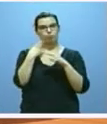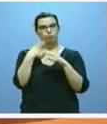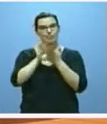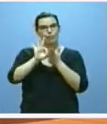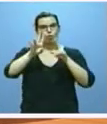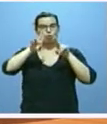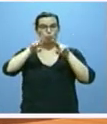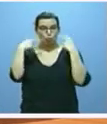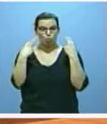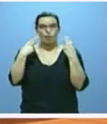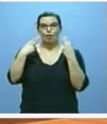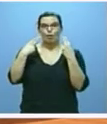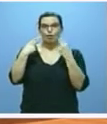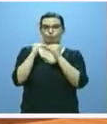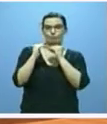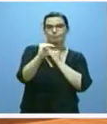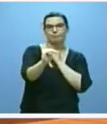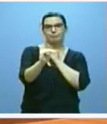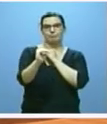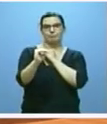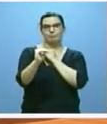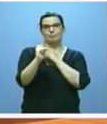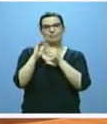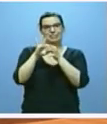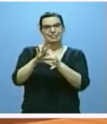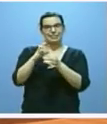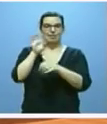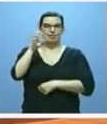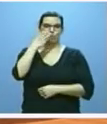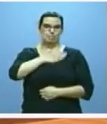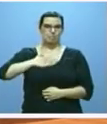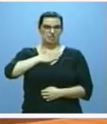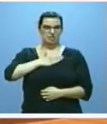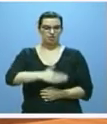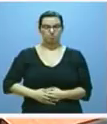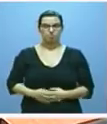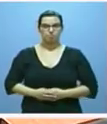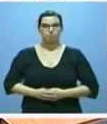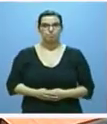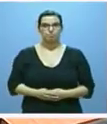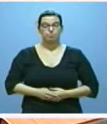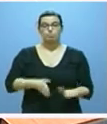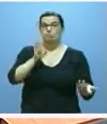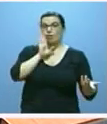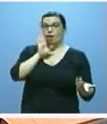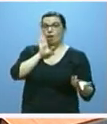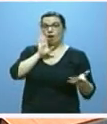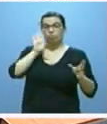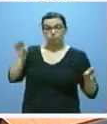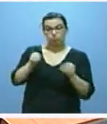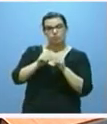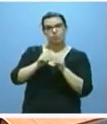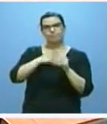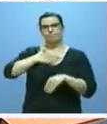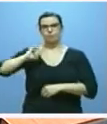servicios que conforman el estado del bienestar. Por todo lo anterior, quiero comenzar destacando